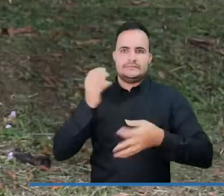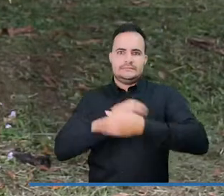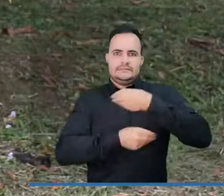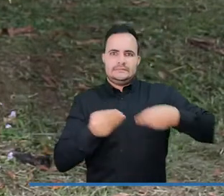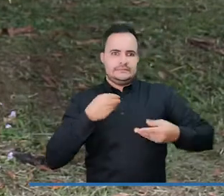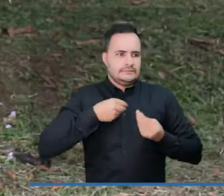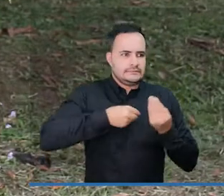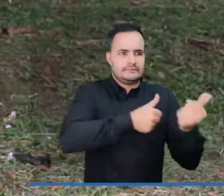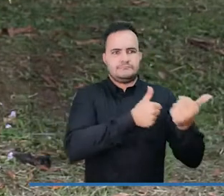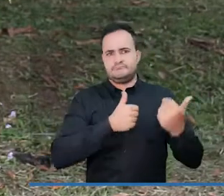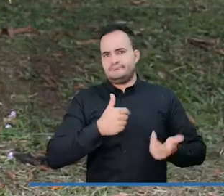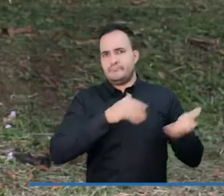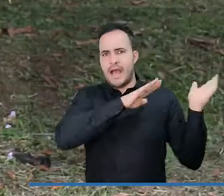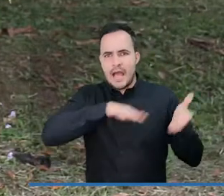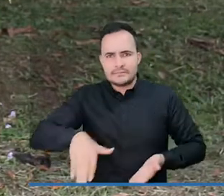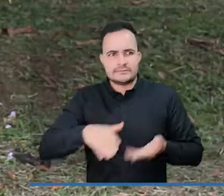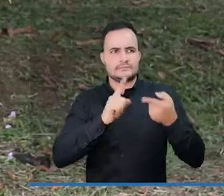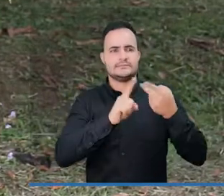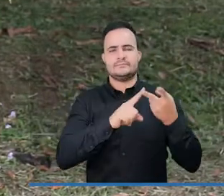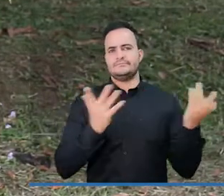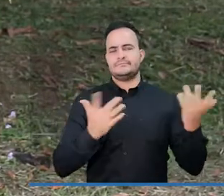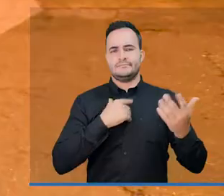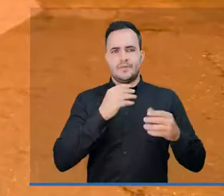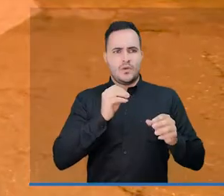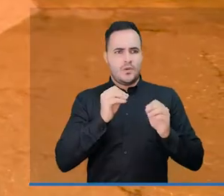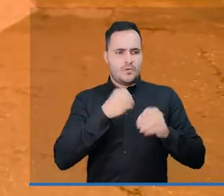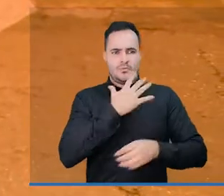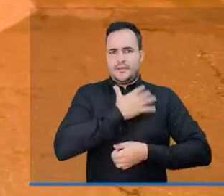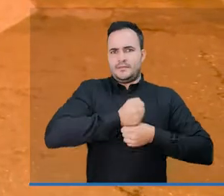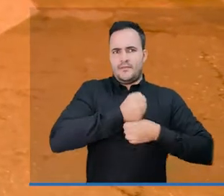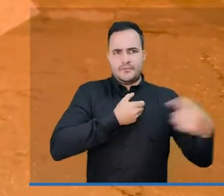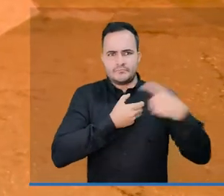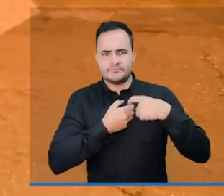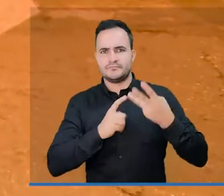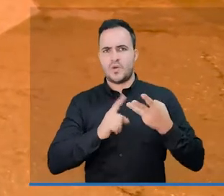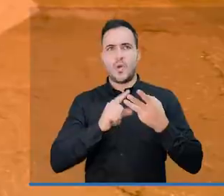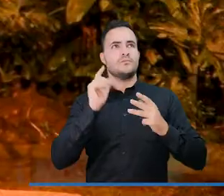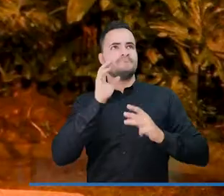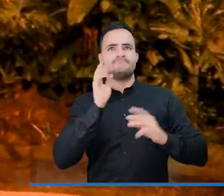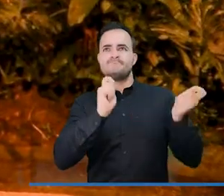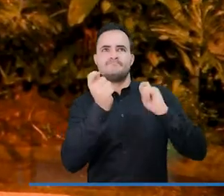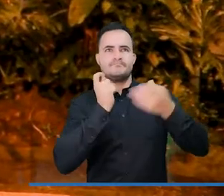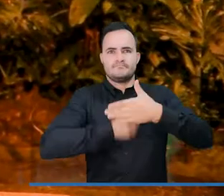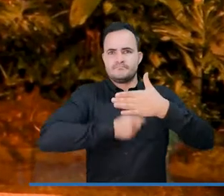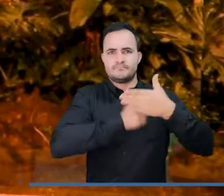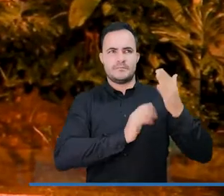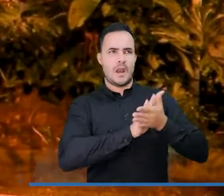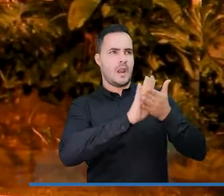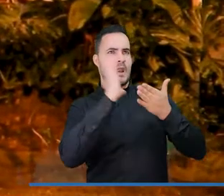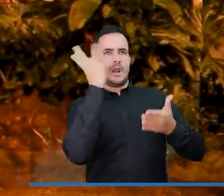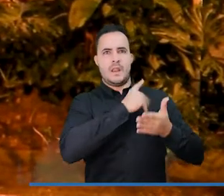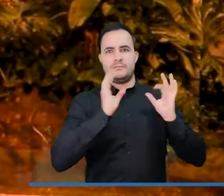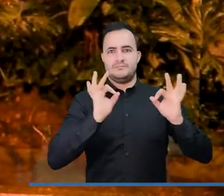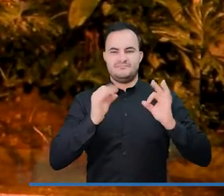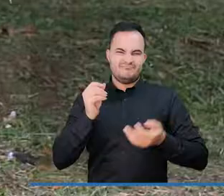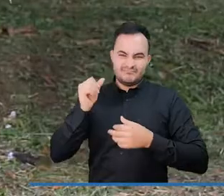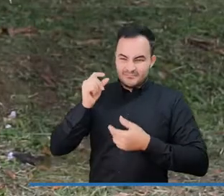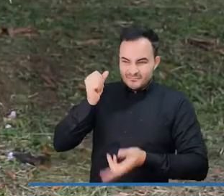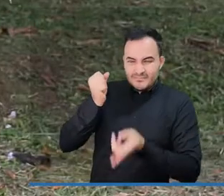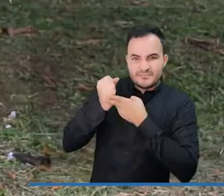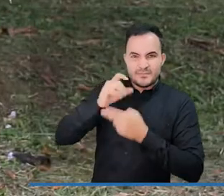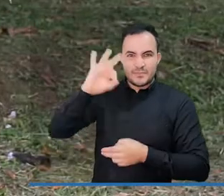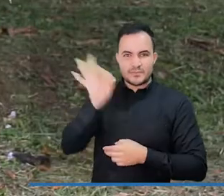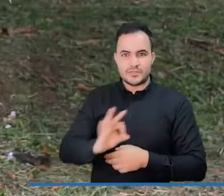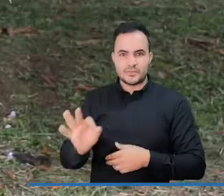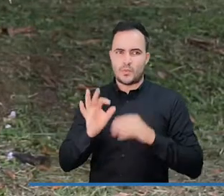generación de empleos, en embellecimiento de sus establecimientos. Y este ahorro en esta tarifa es significativo y lograremos que